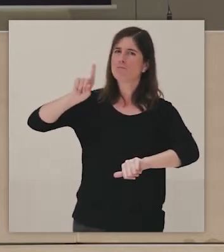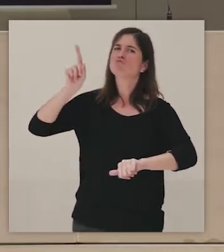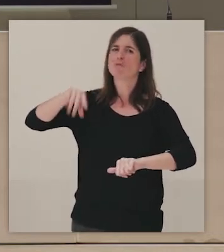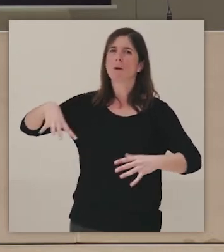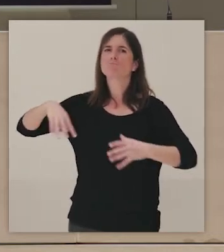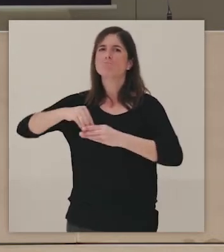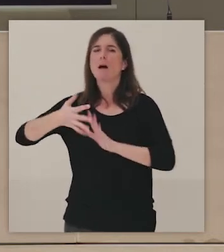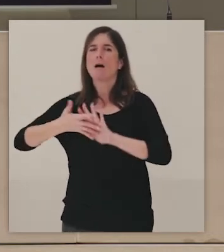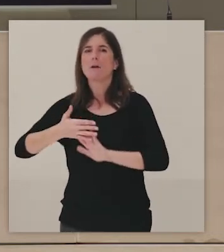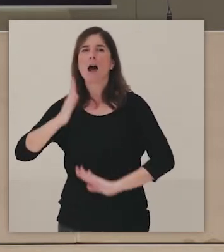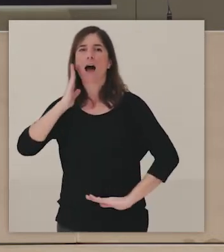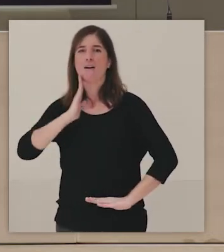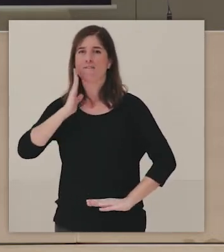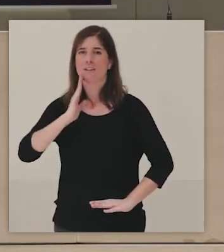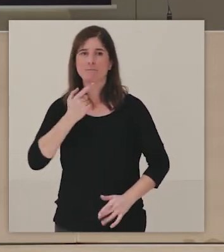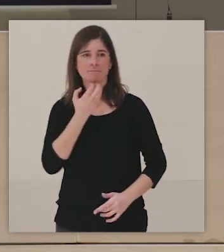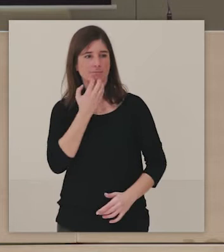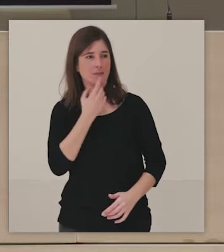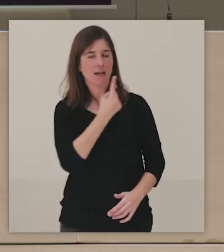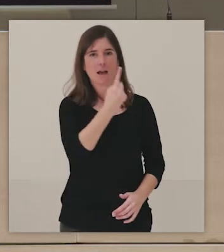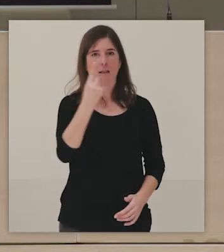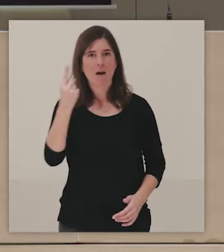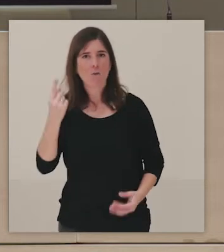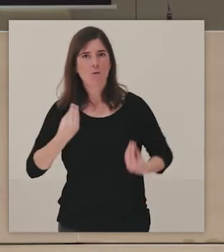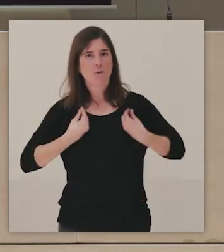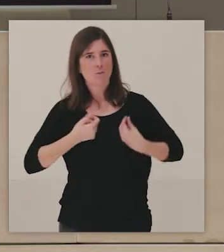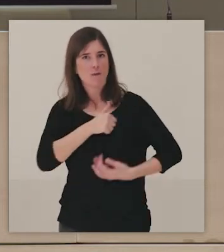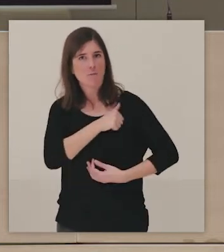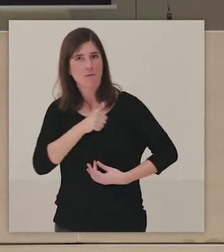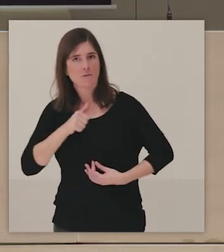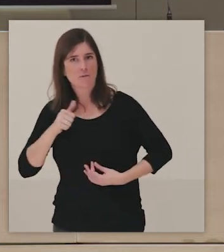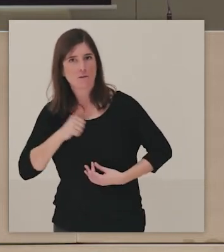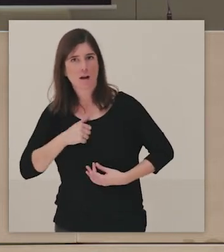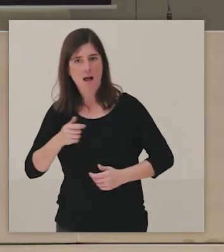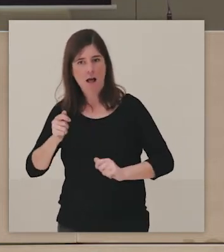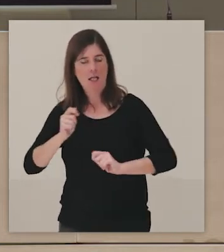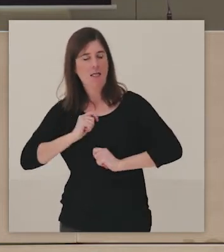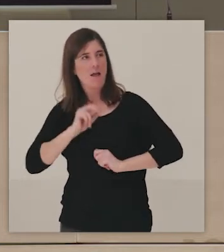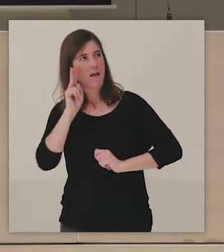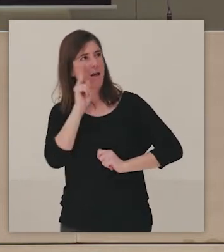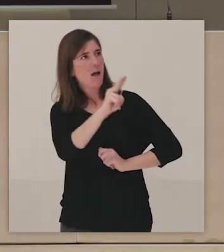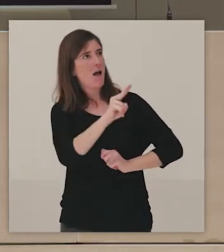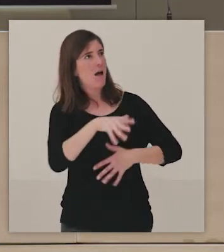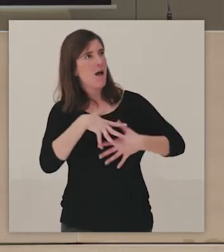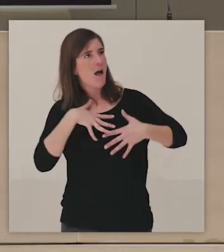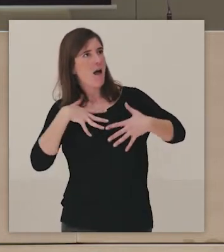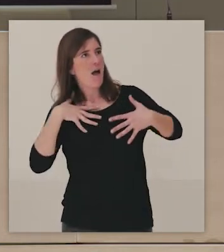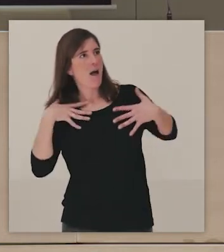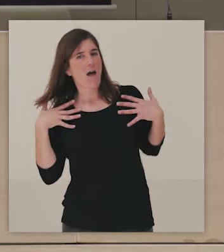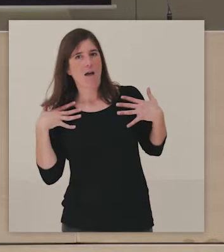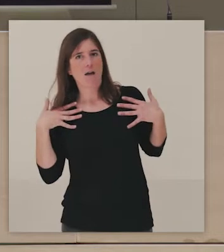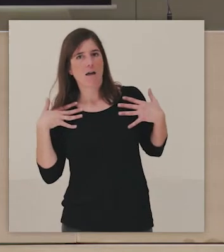nuestras biografías y nuestras vivencias nos hacen ver en la obra de arte. Y para eso no es necesario